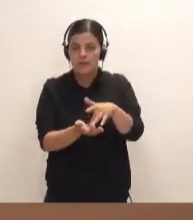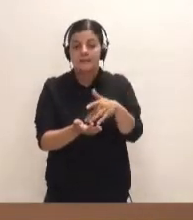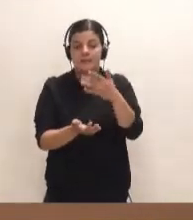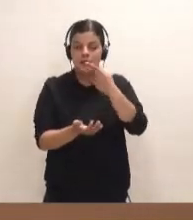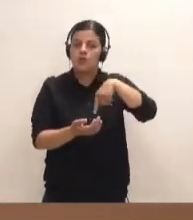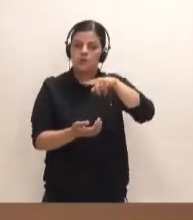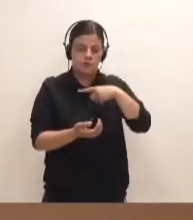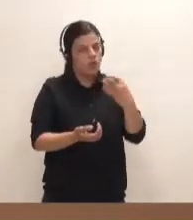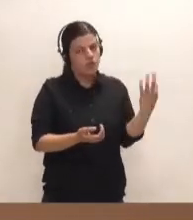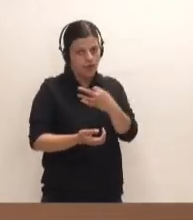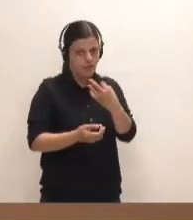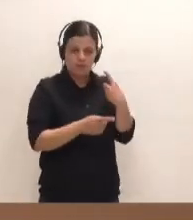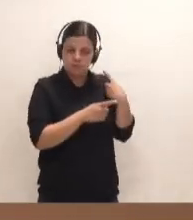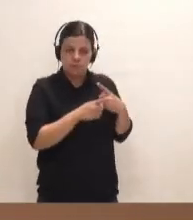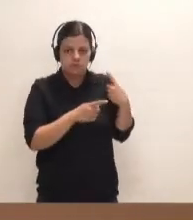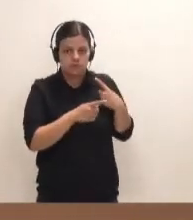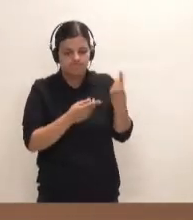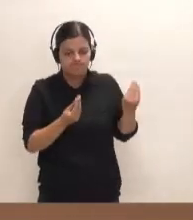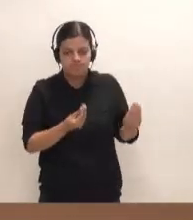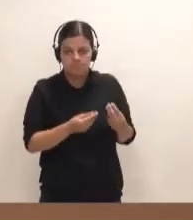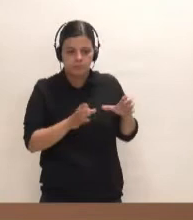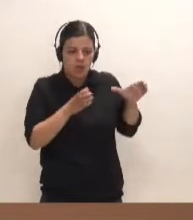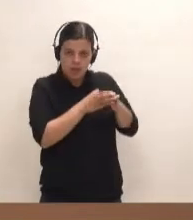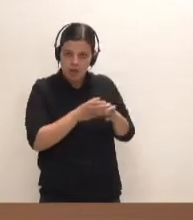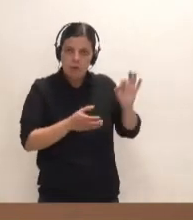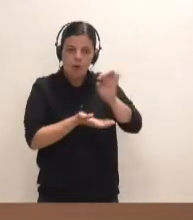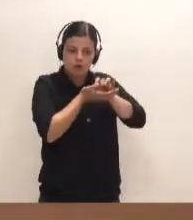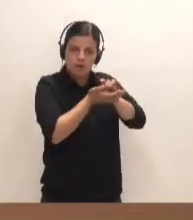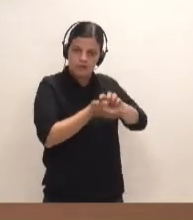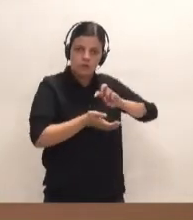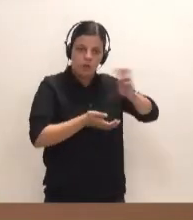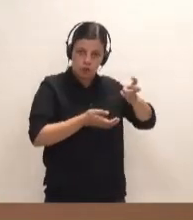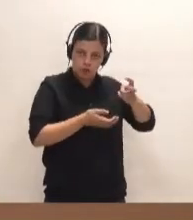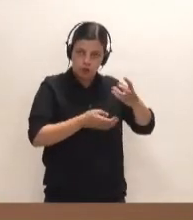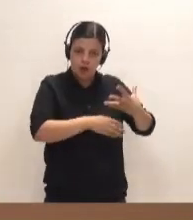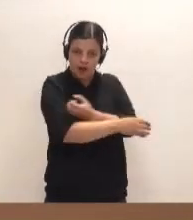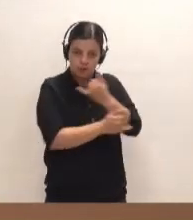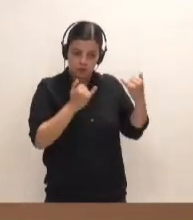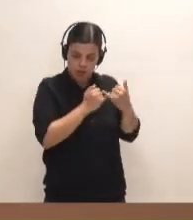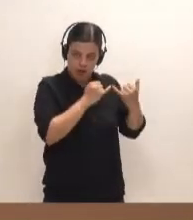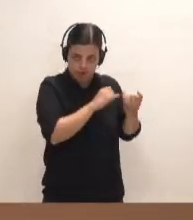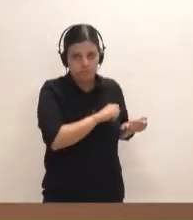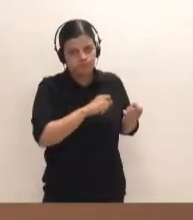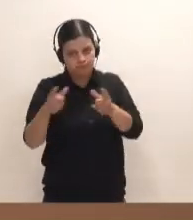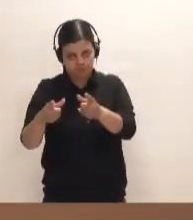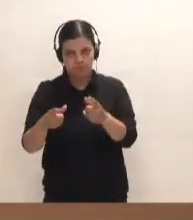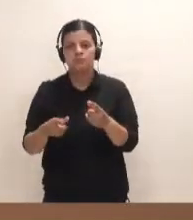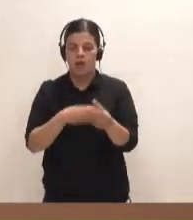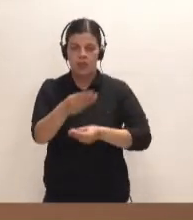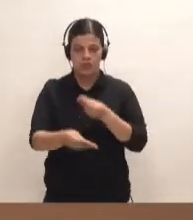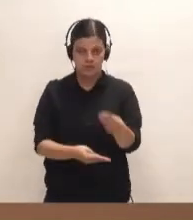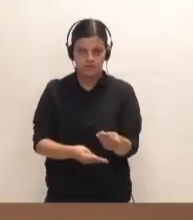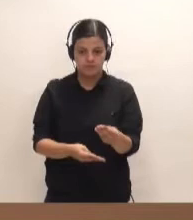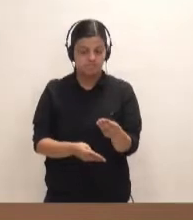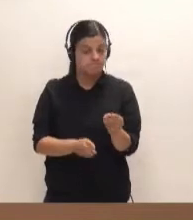tuviésemos que desplazar cualquier otro tipo de equipo o de servicios por parte del Cabildo de Tenerife. Por lo